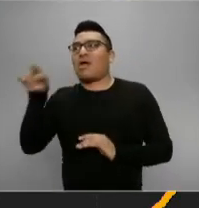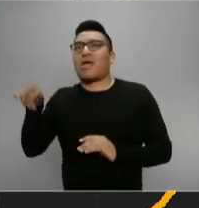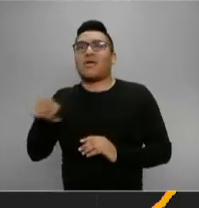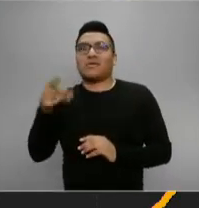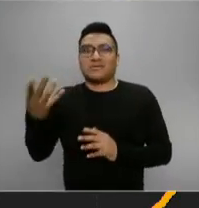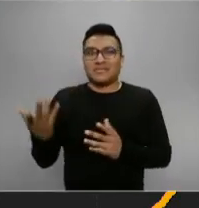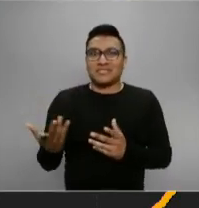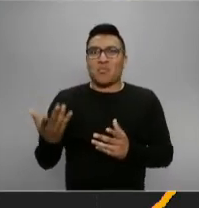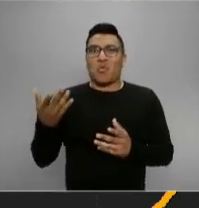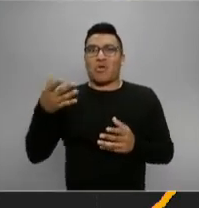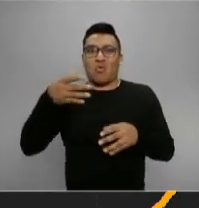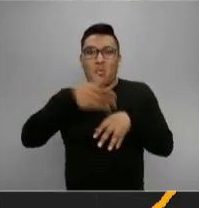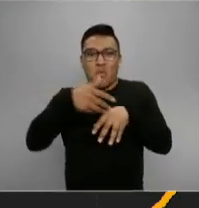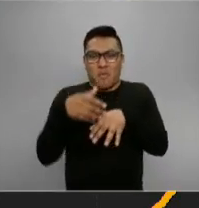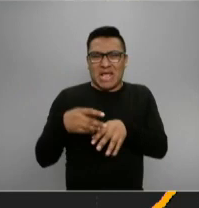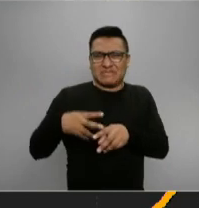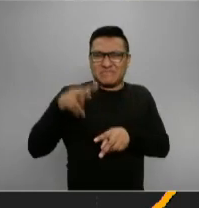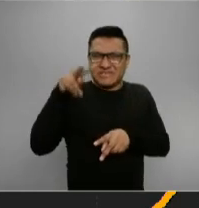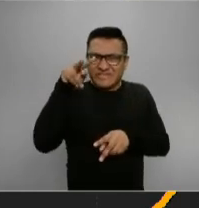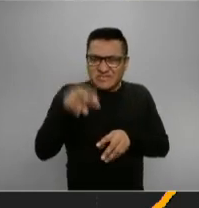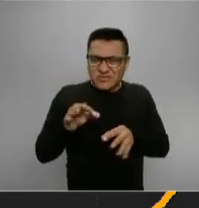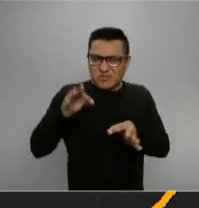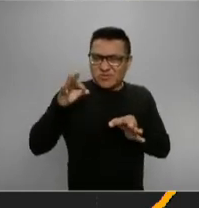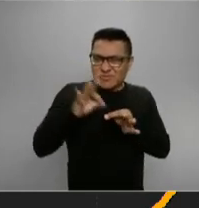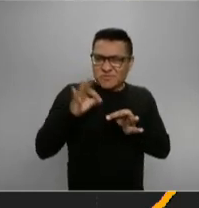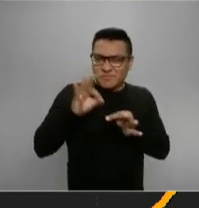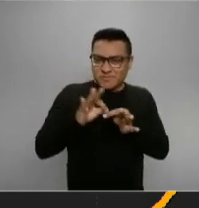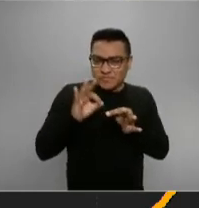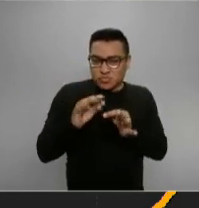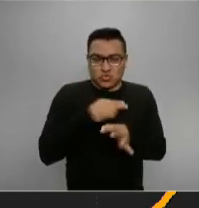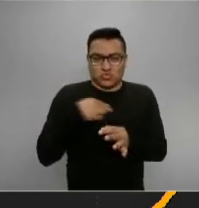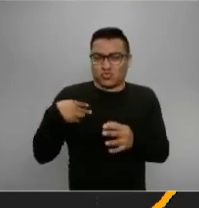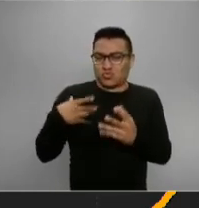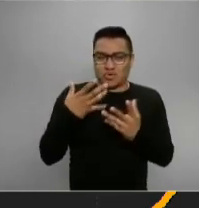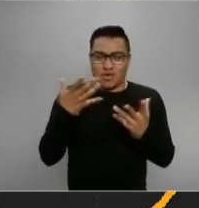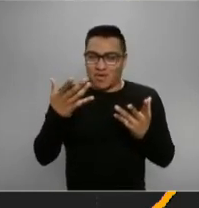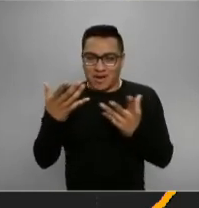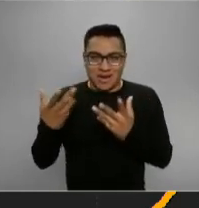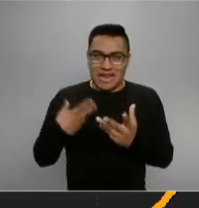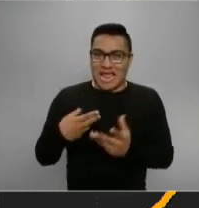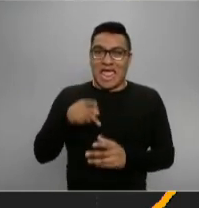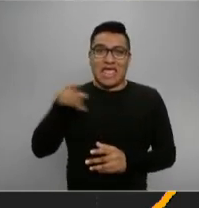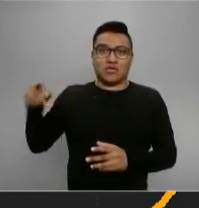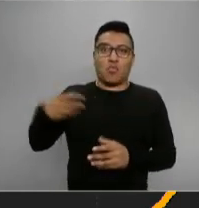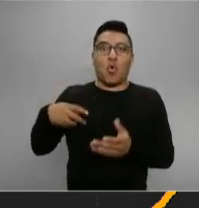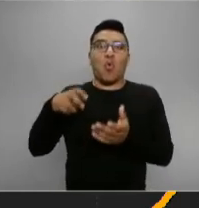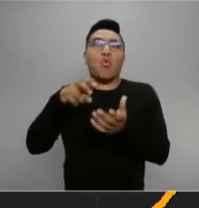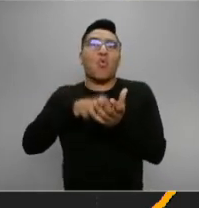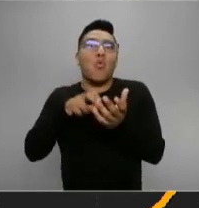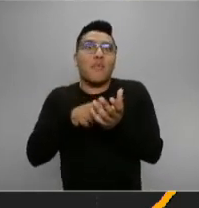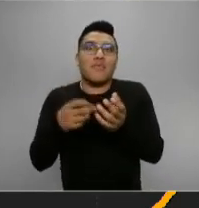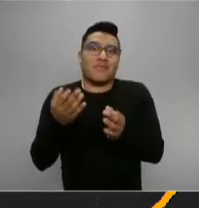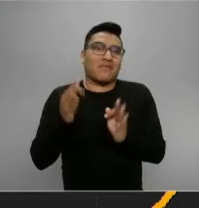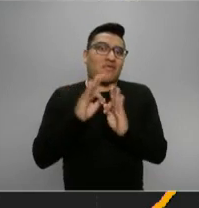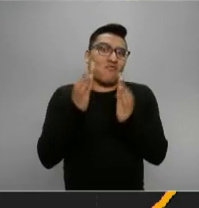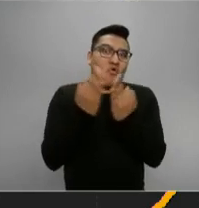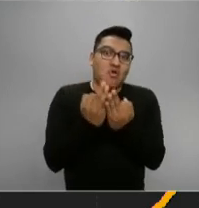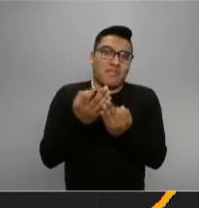aproximado de los casos. No hablan de un factor nada. Son los casos que tienen ellos contabilizados.